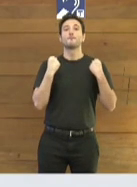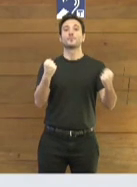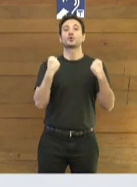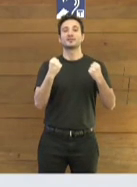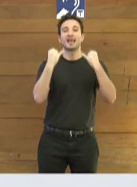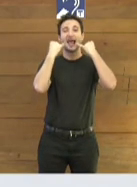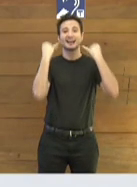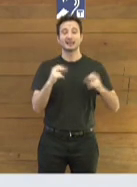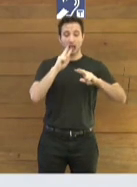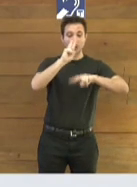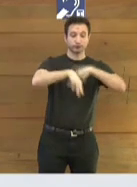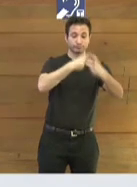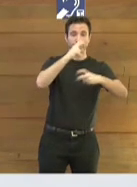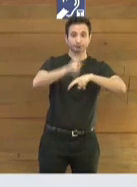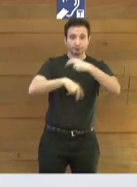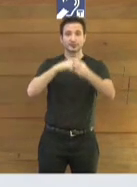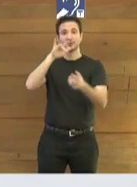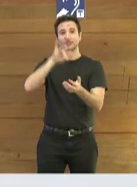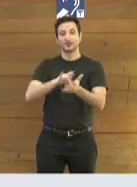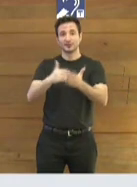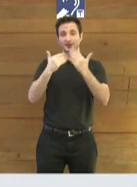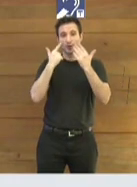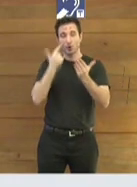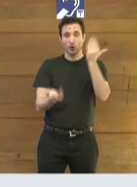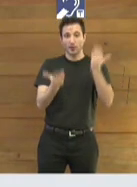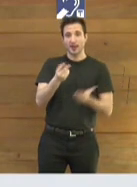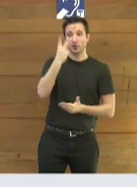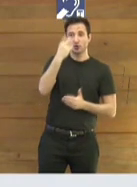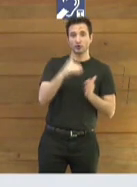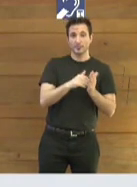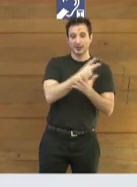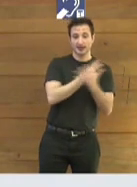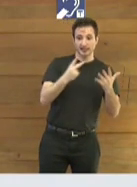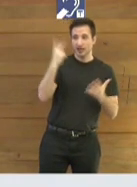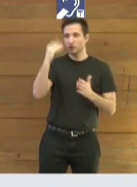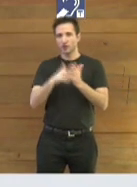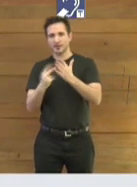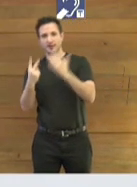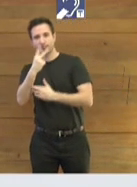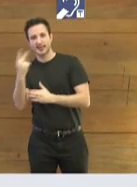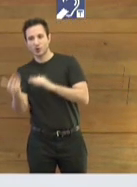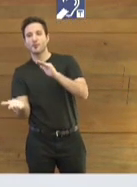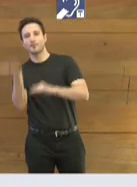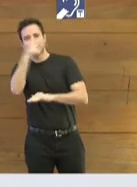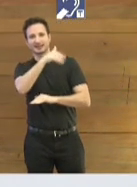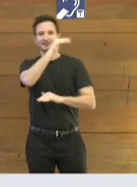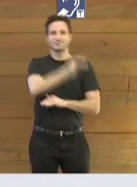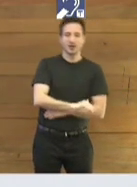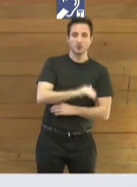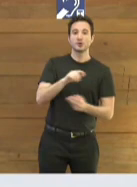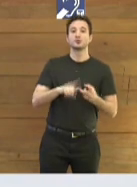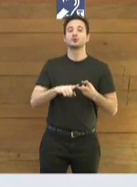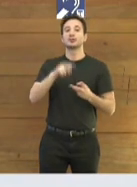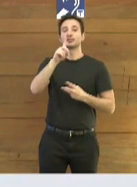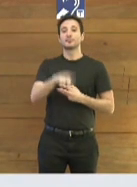2022 respecto al que teníamos en el 2017, en reducir en más de un 20%